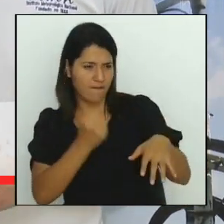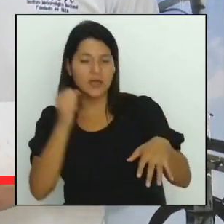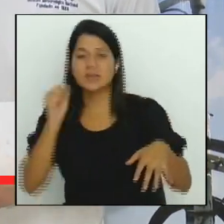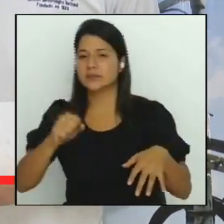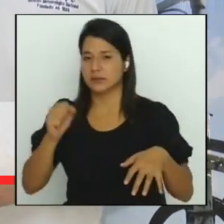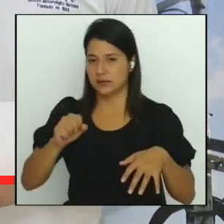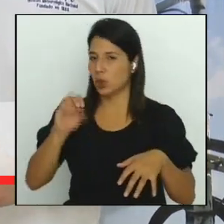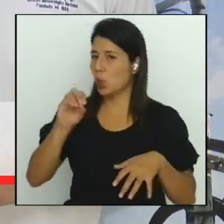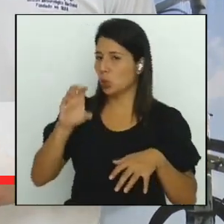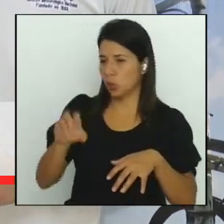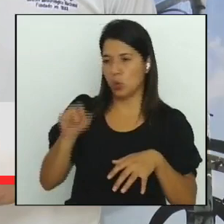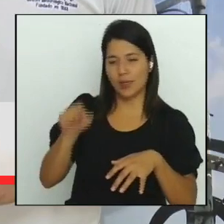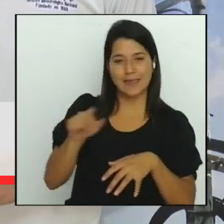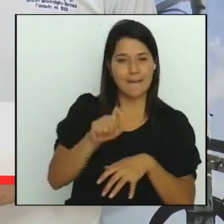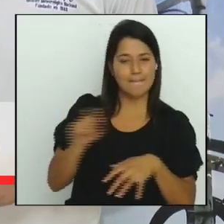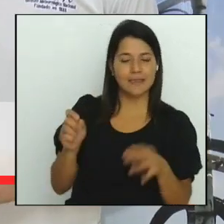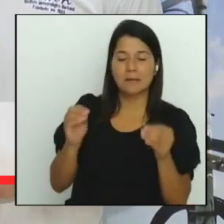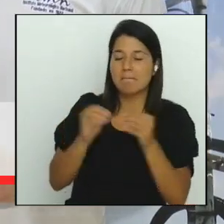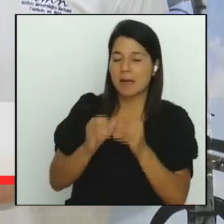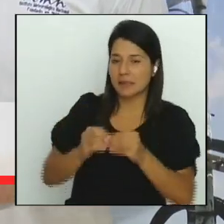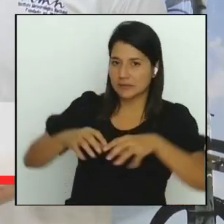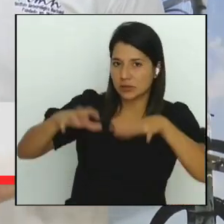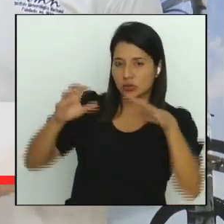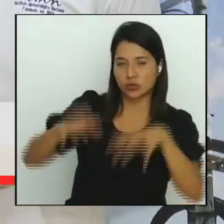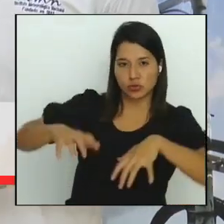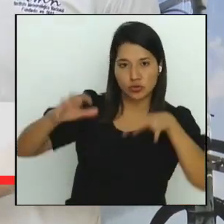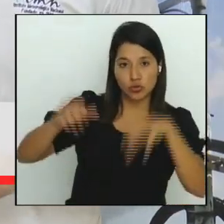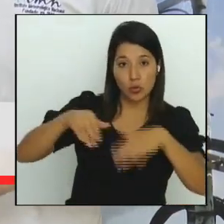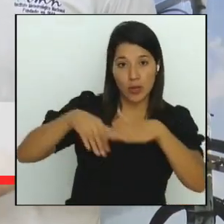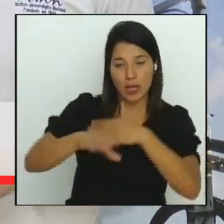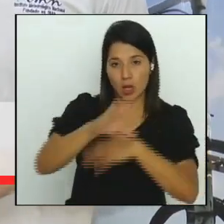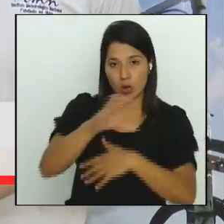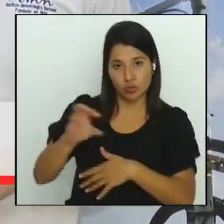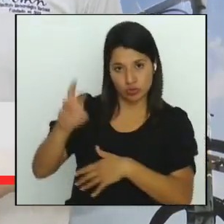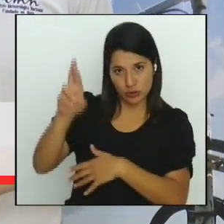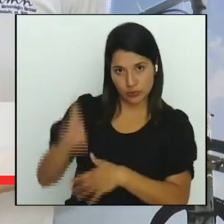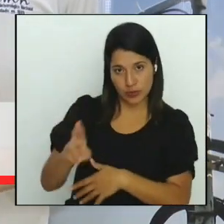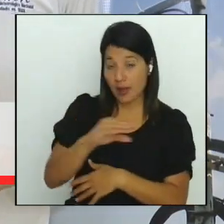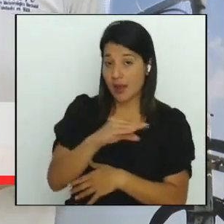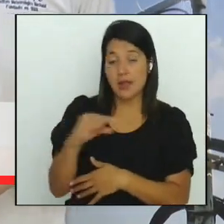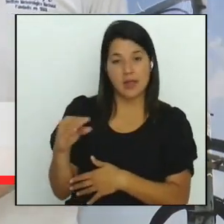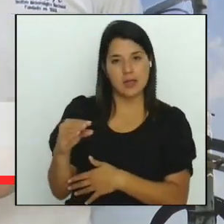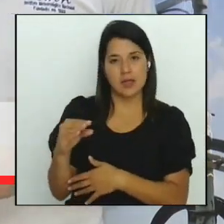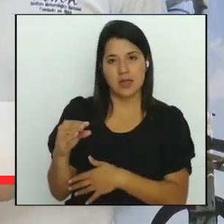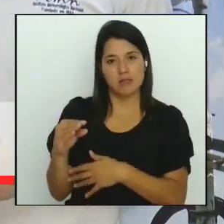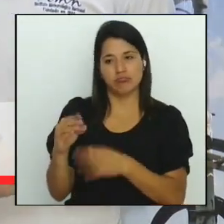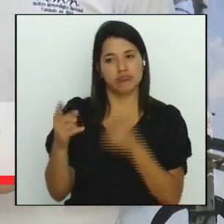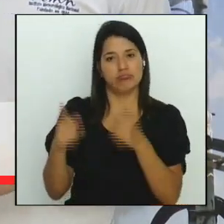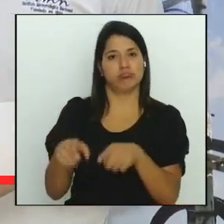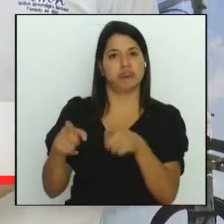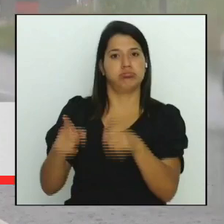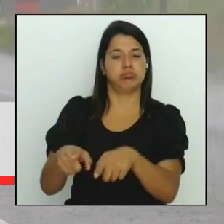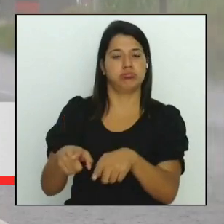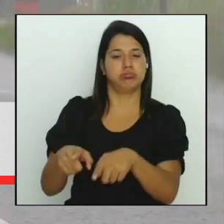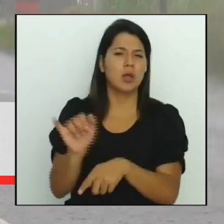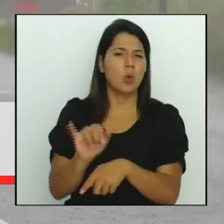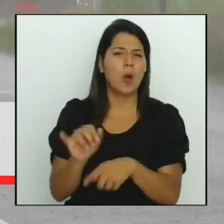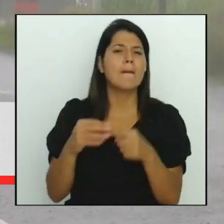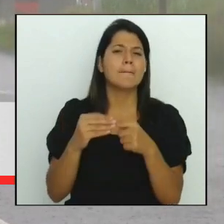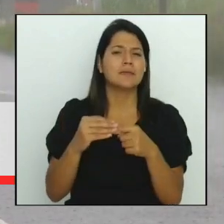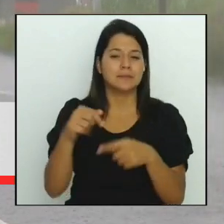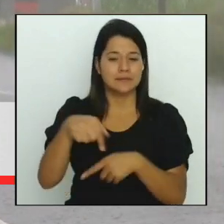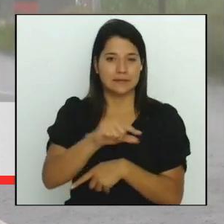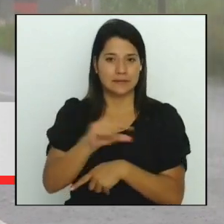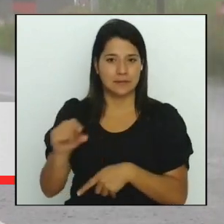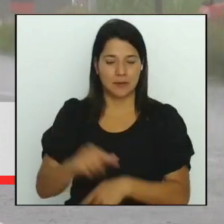lluvioso en nuestro país y se va a estar presentando estas condiciones especialmente estos días de esta semana. Hasta